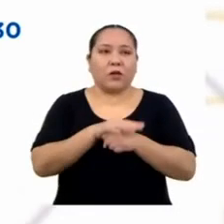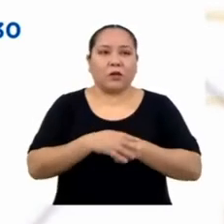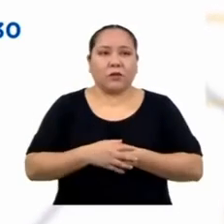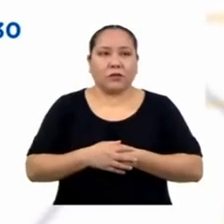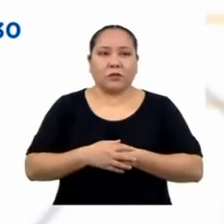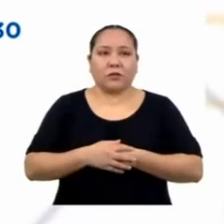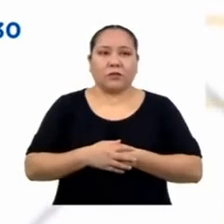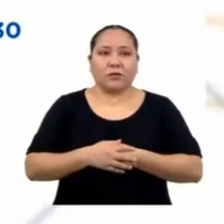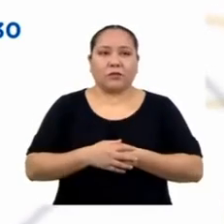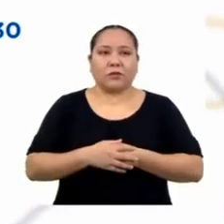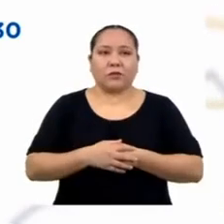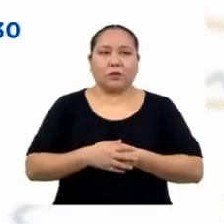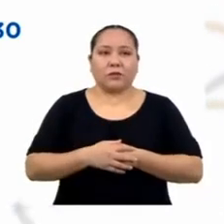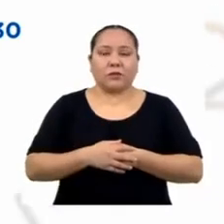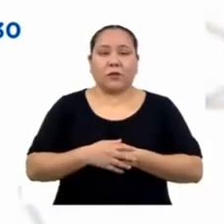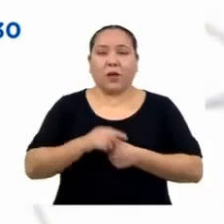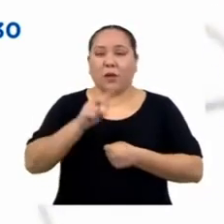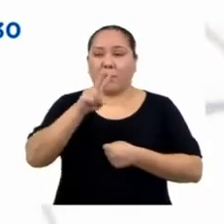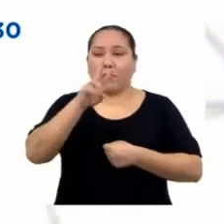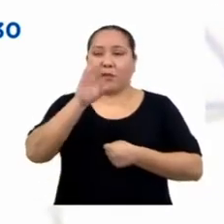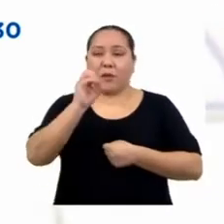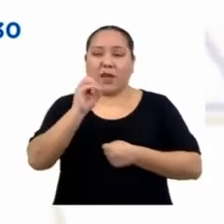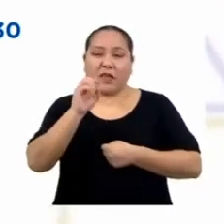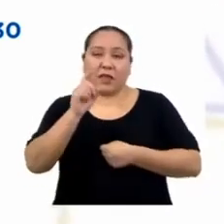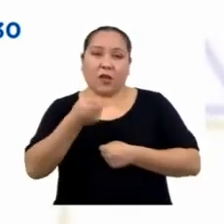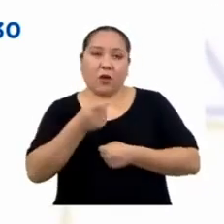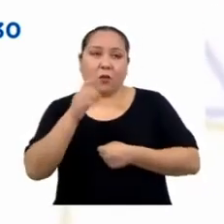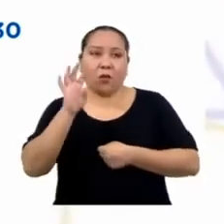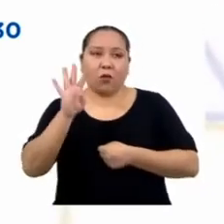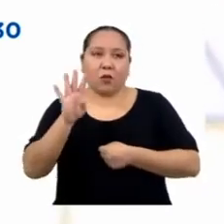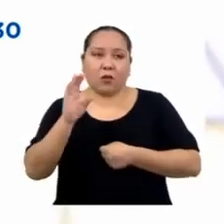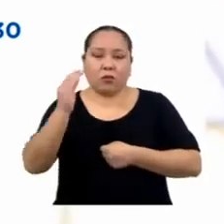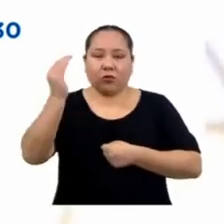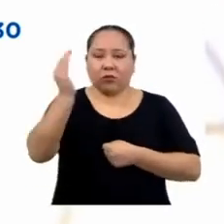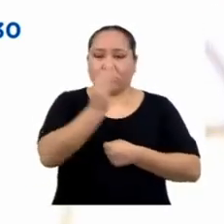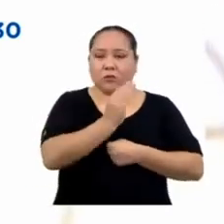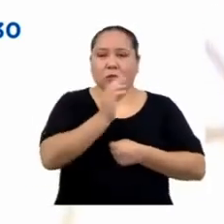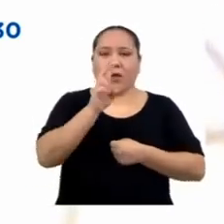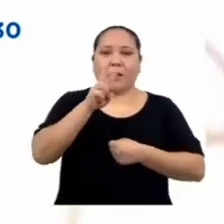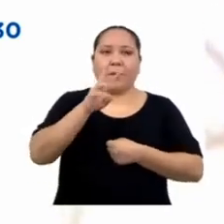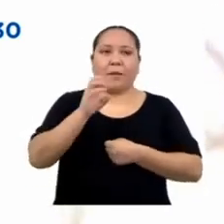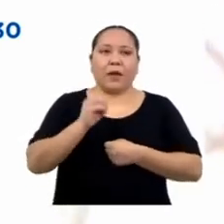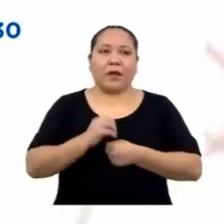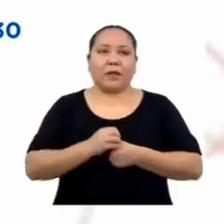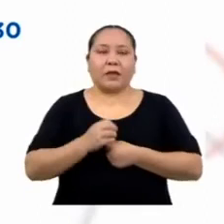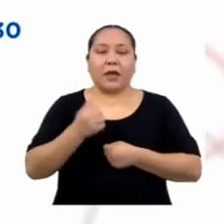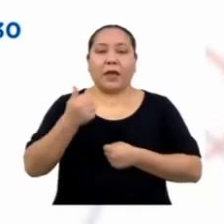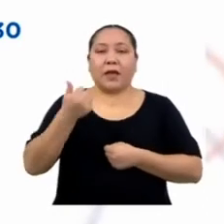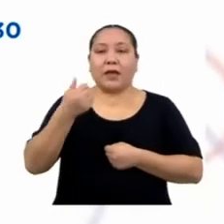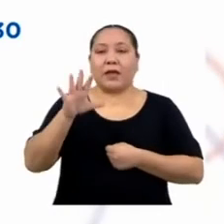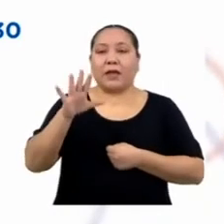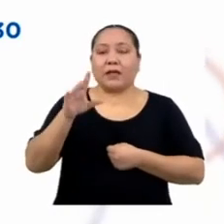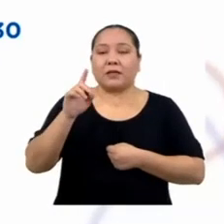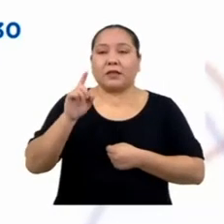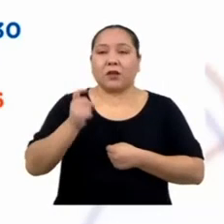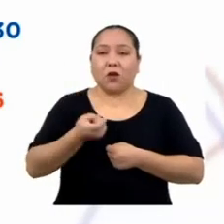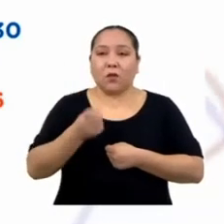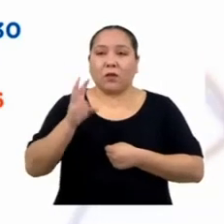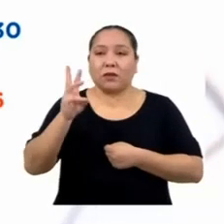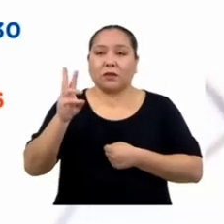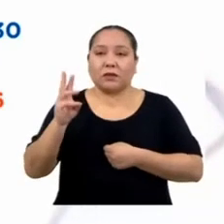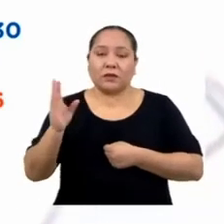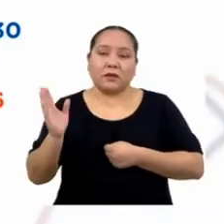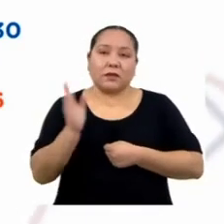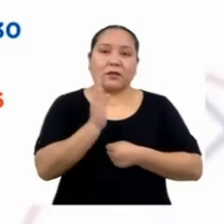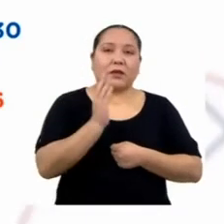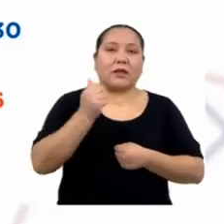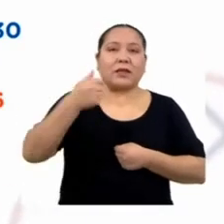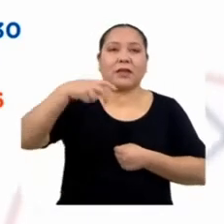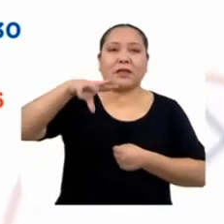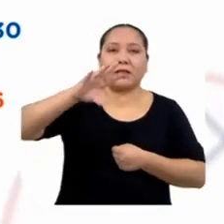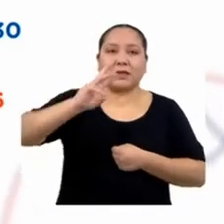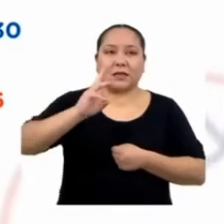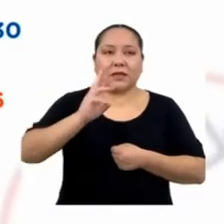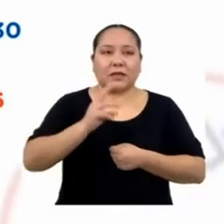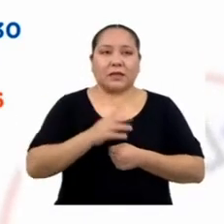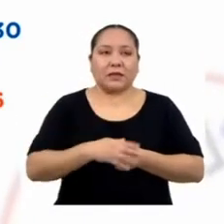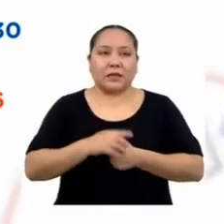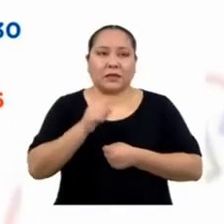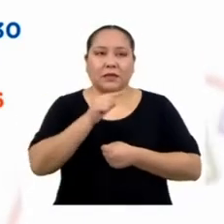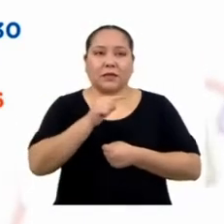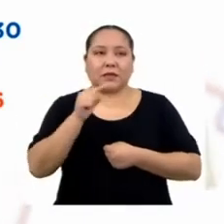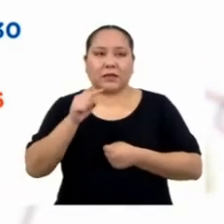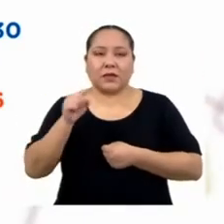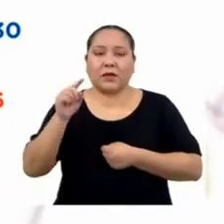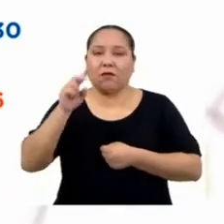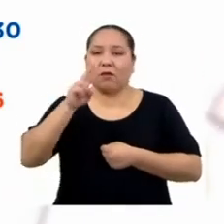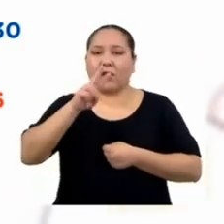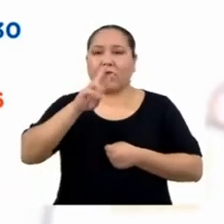fueron 20,4, que se redondea a 20, y 15,6, que se redondea a 16. Son